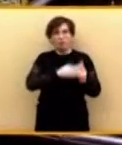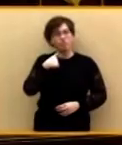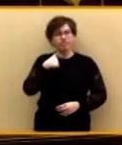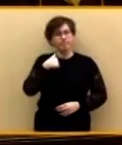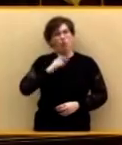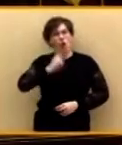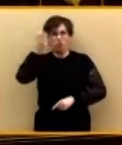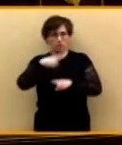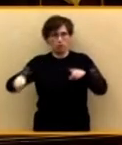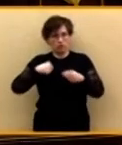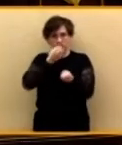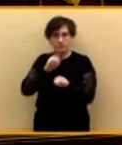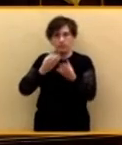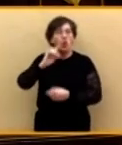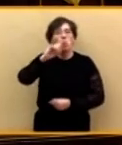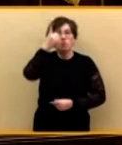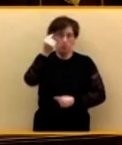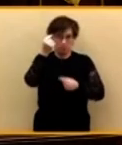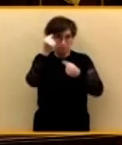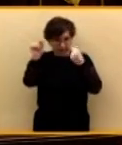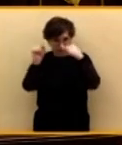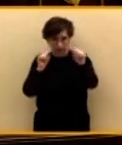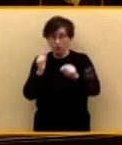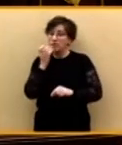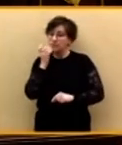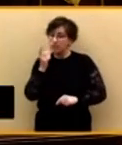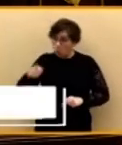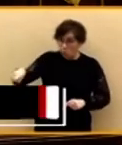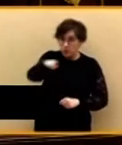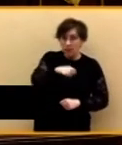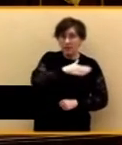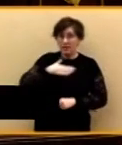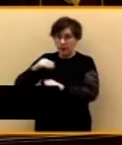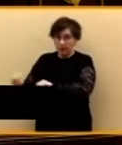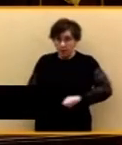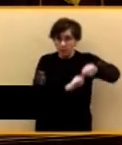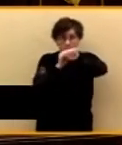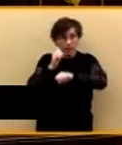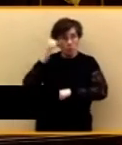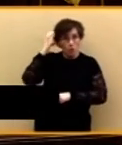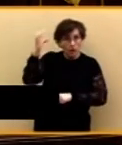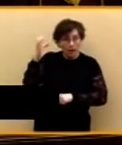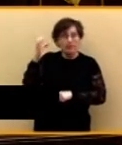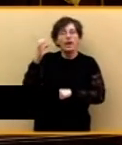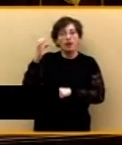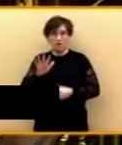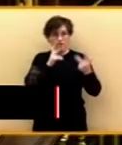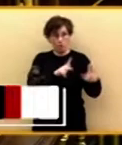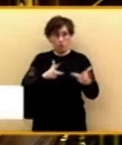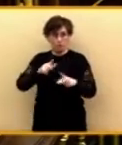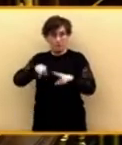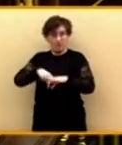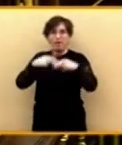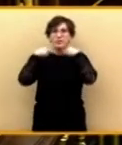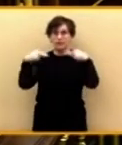y Unidas Podemos les apela. Si quieren ustedes defender a la monarquía, eviten que la monarquía se identifique con ustedes. Pedro